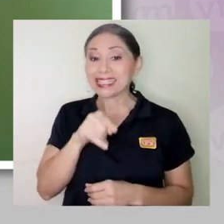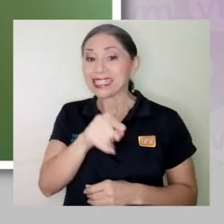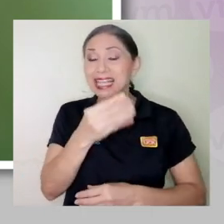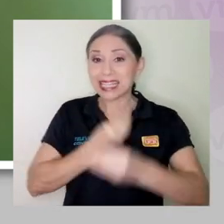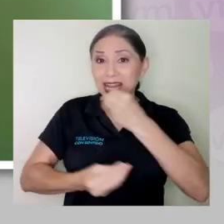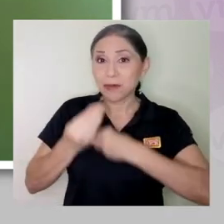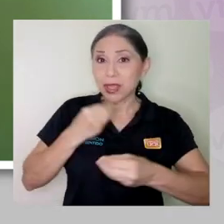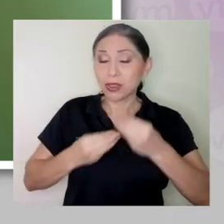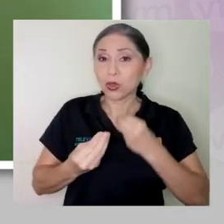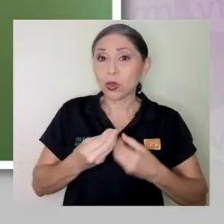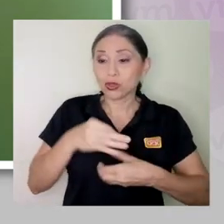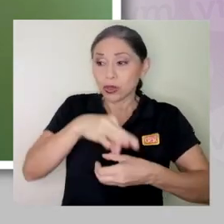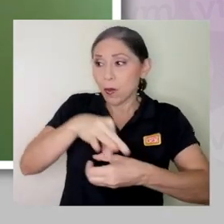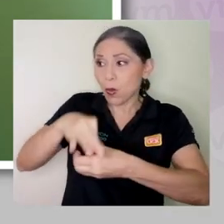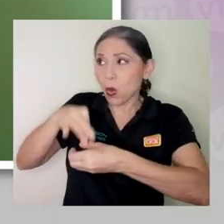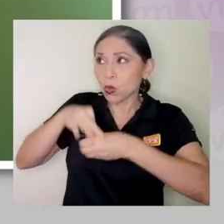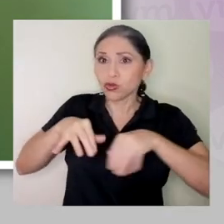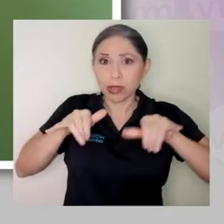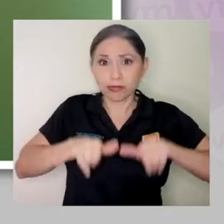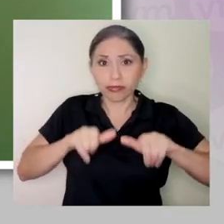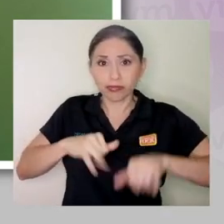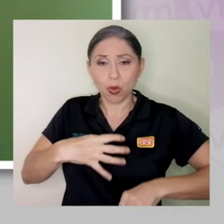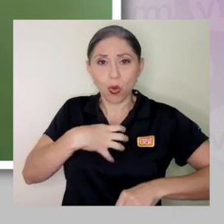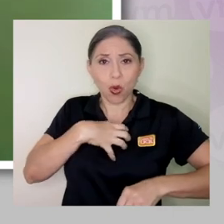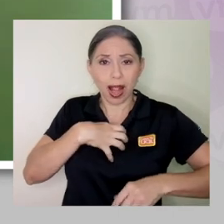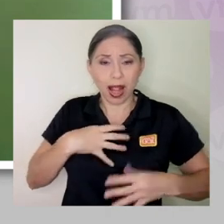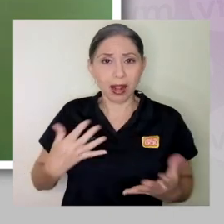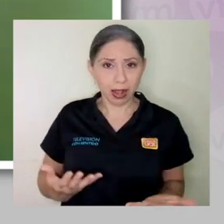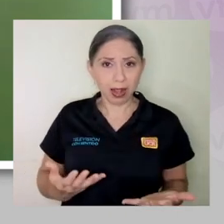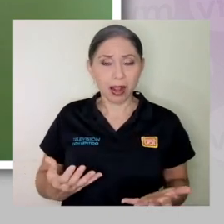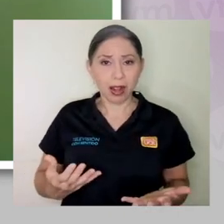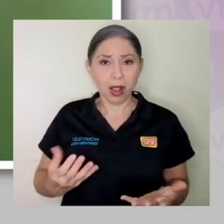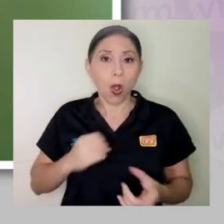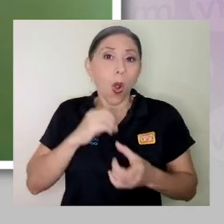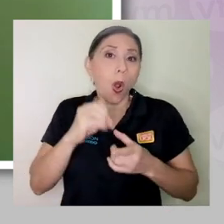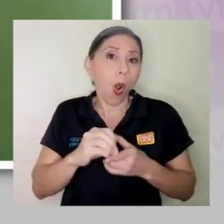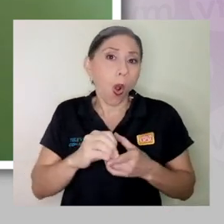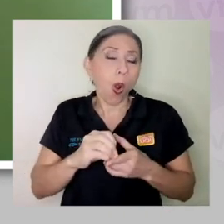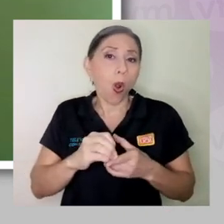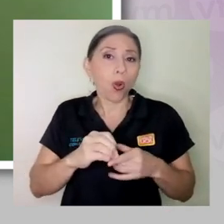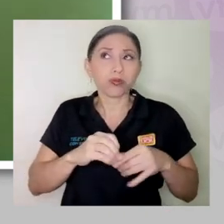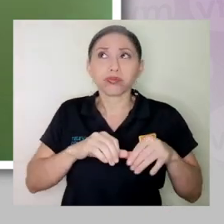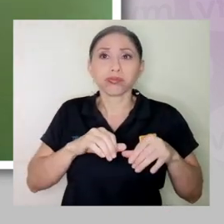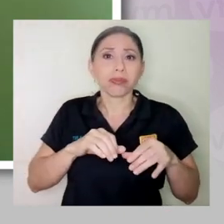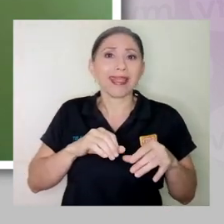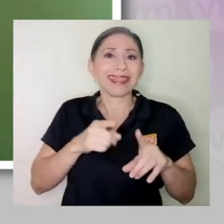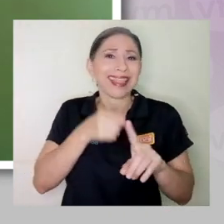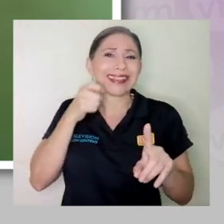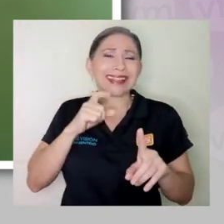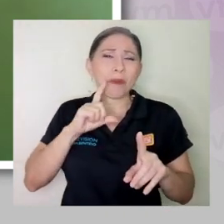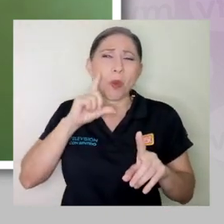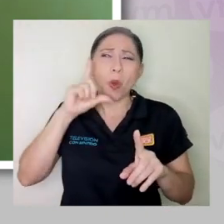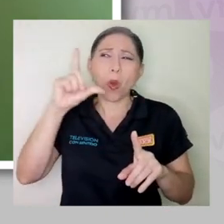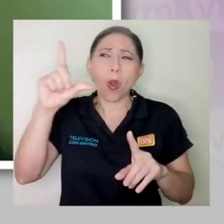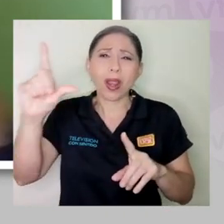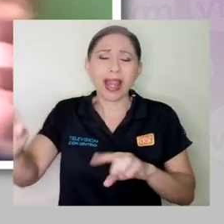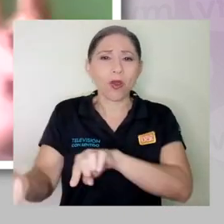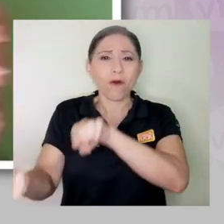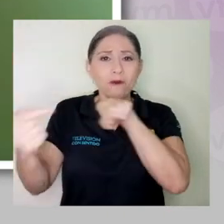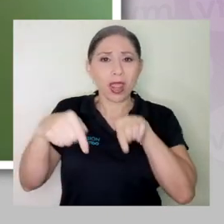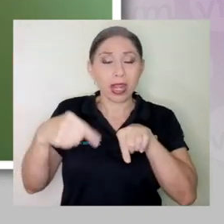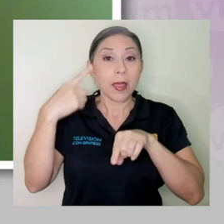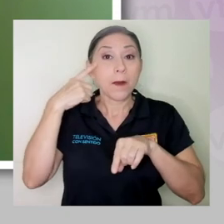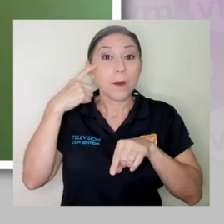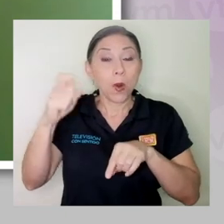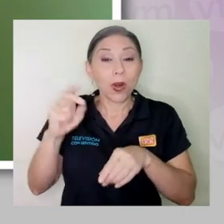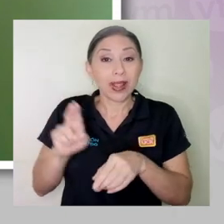alimento producido localmente, ¿verdad? O si es un alimento que viene de muy largo, porque todo el transporte